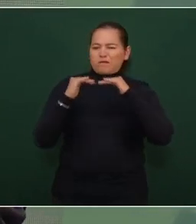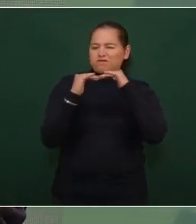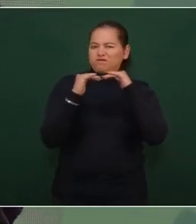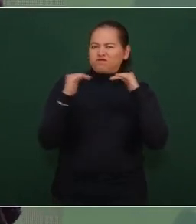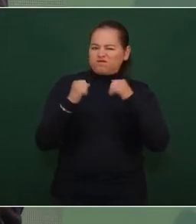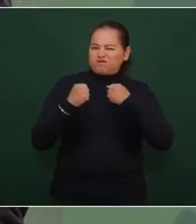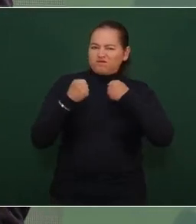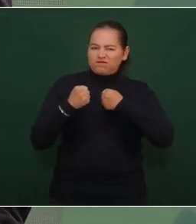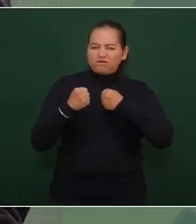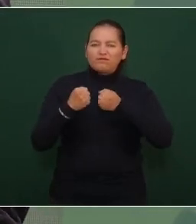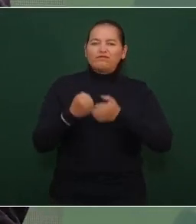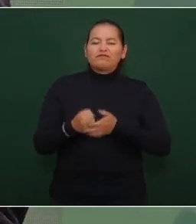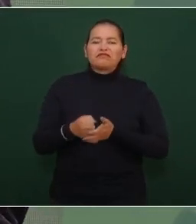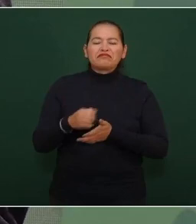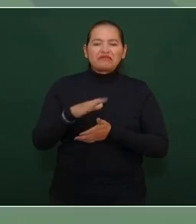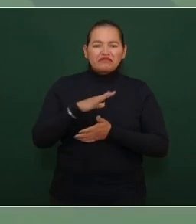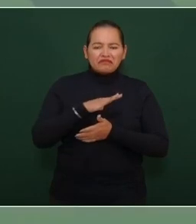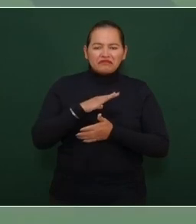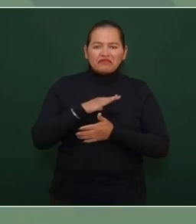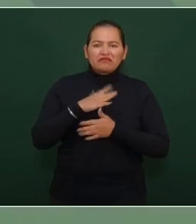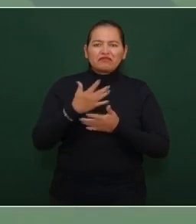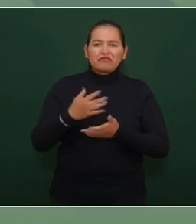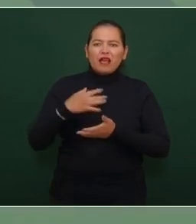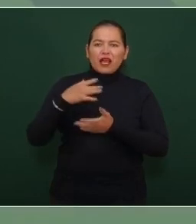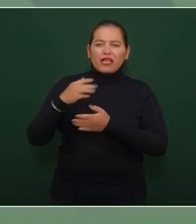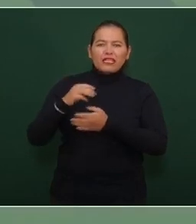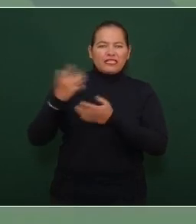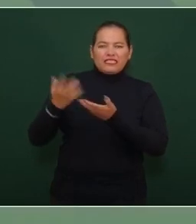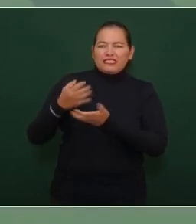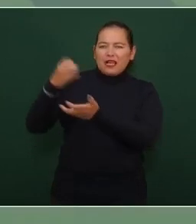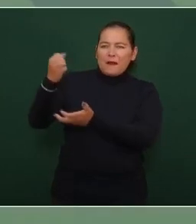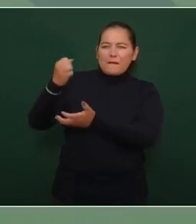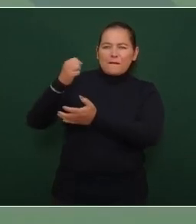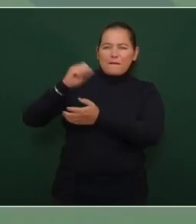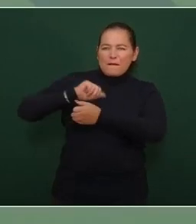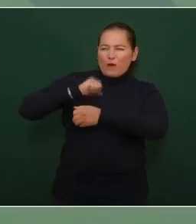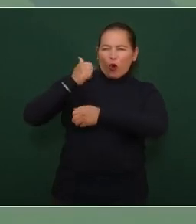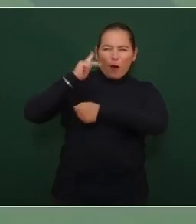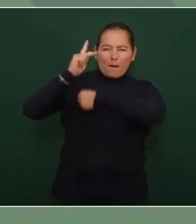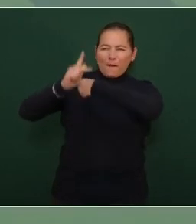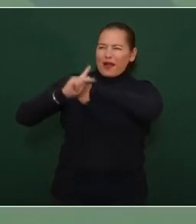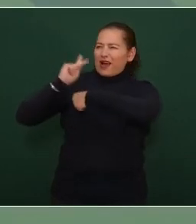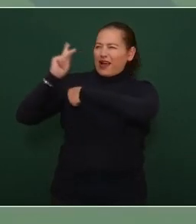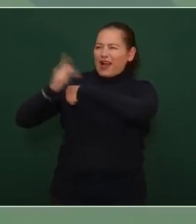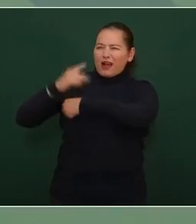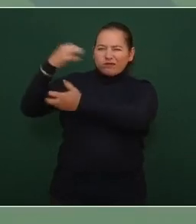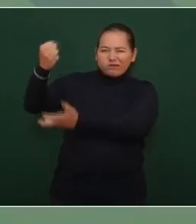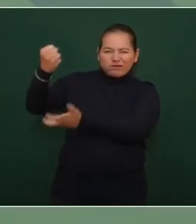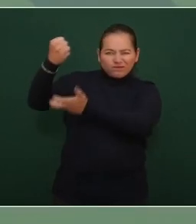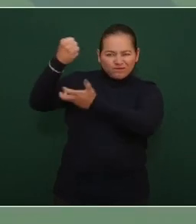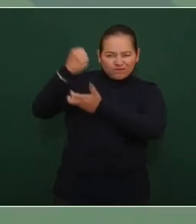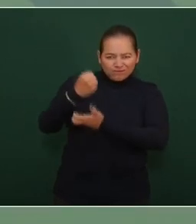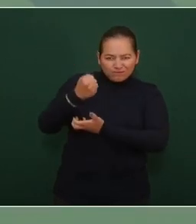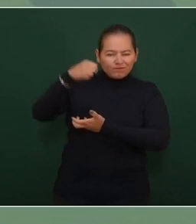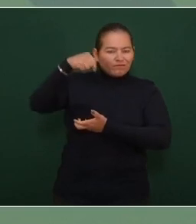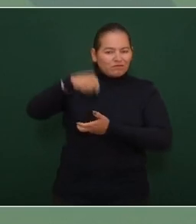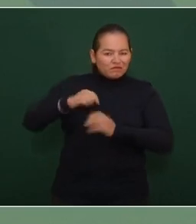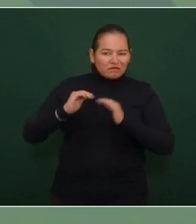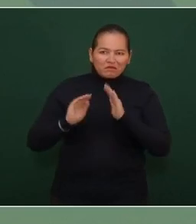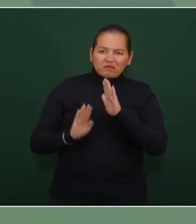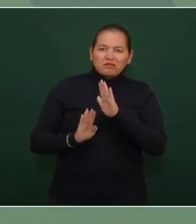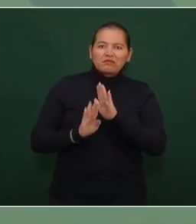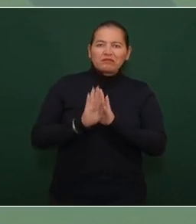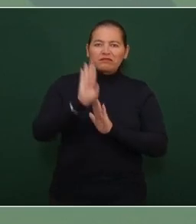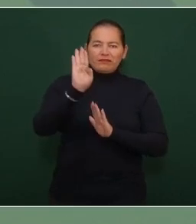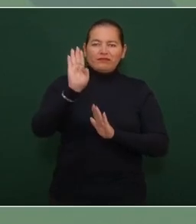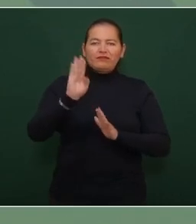hay récord de inversión extranjera inversión foránea que llega al país